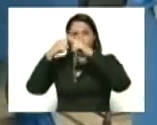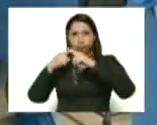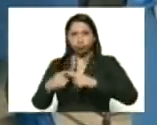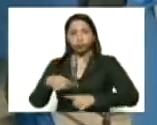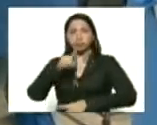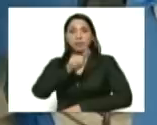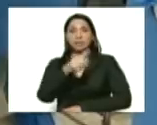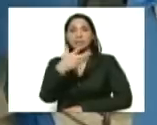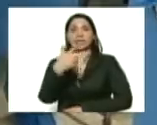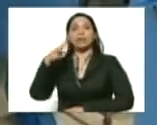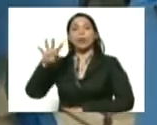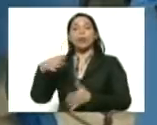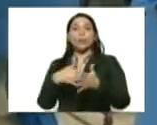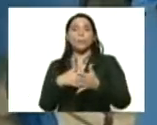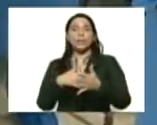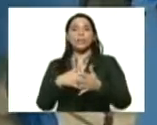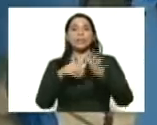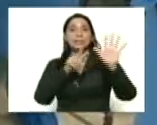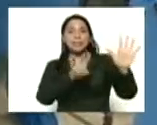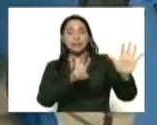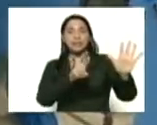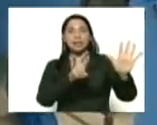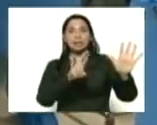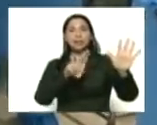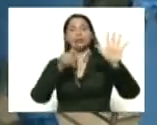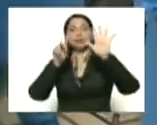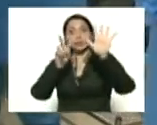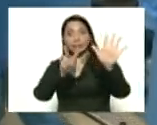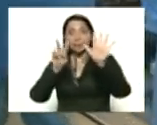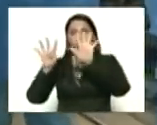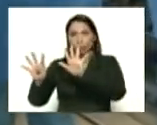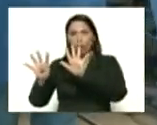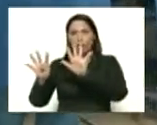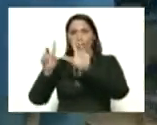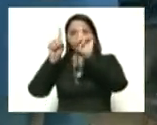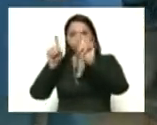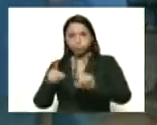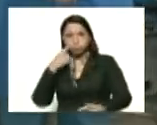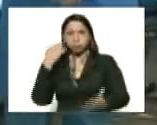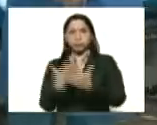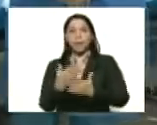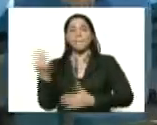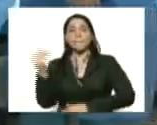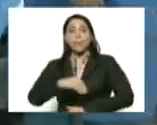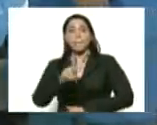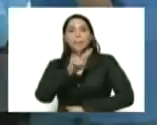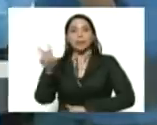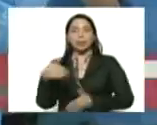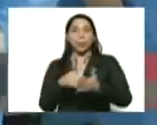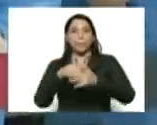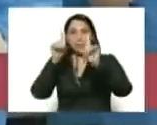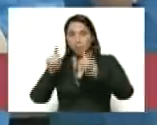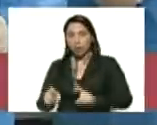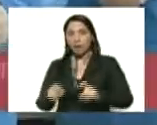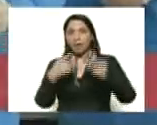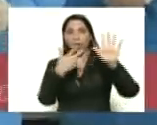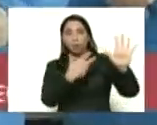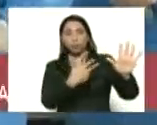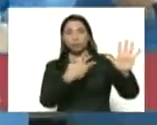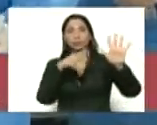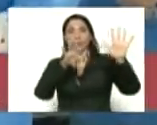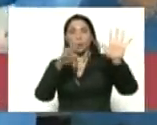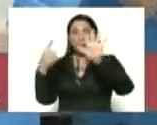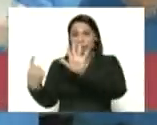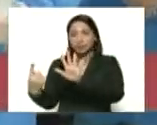134.673 de pistajes casa a casa con más de 22.000 pruebas 896 operativos de